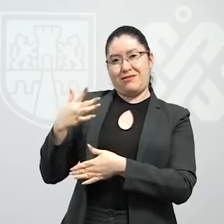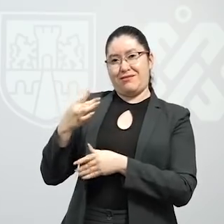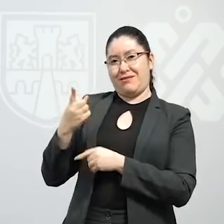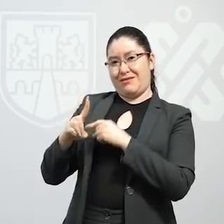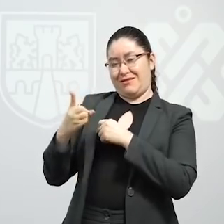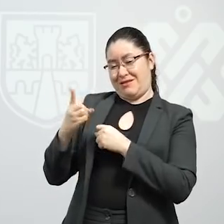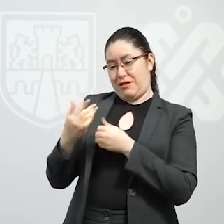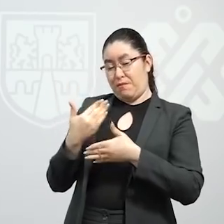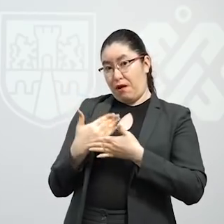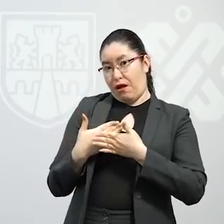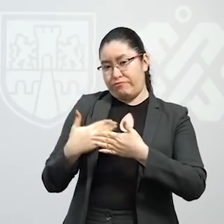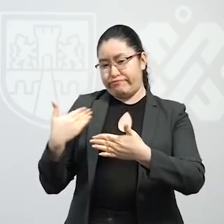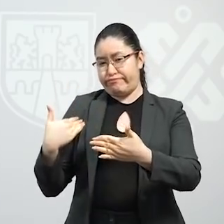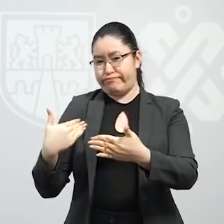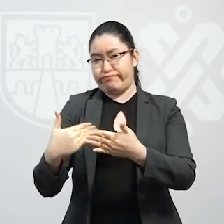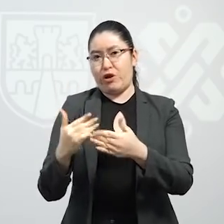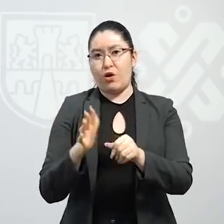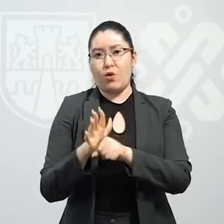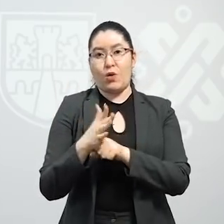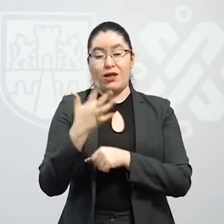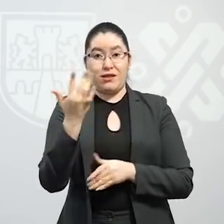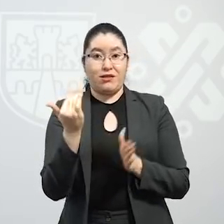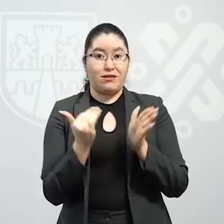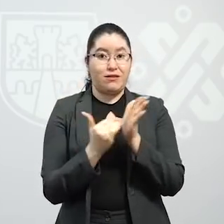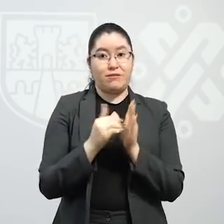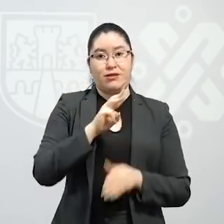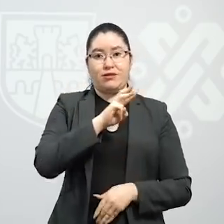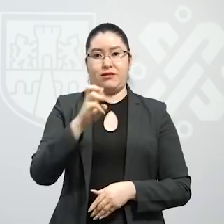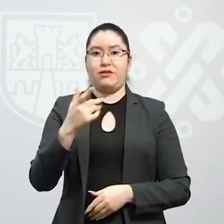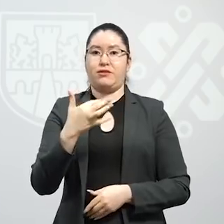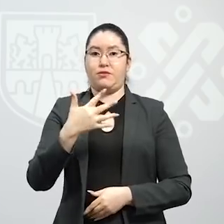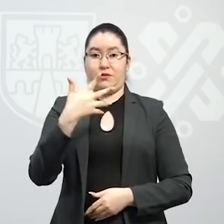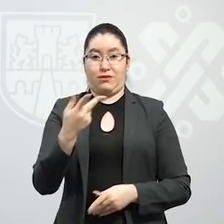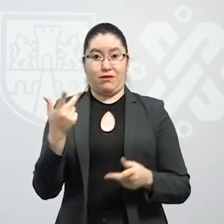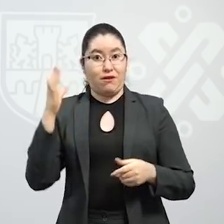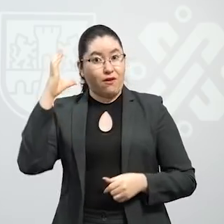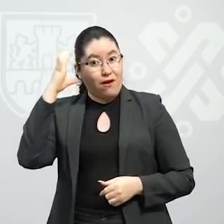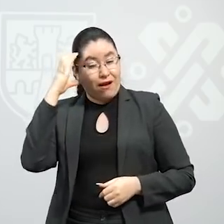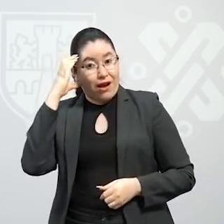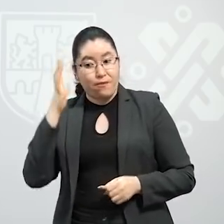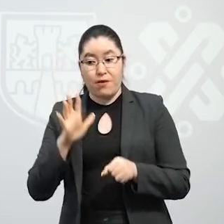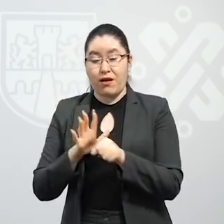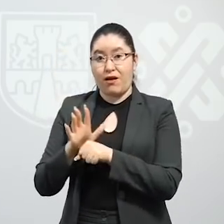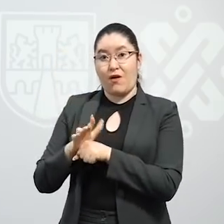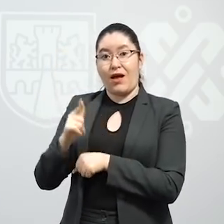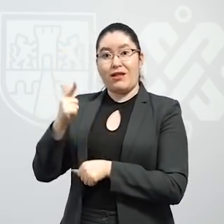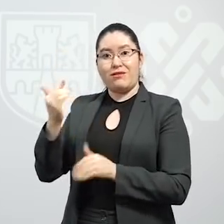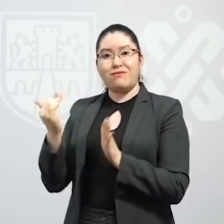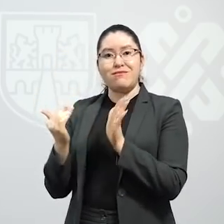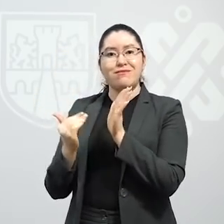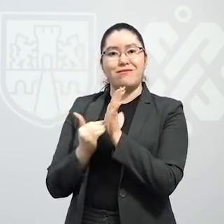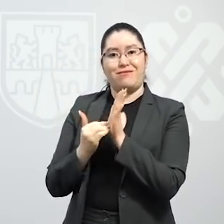el 15 de diciembre, de 5.355 camas a cerca de 7